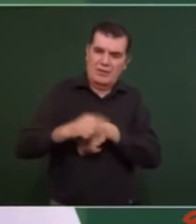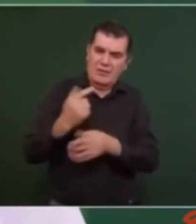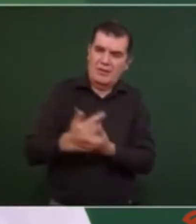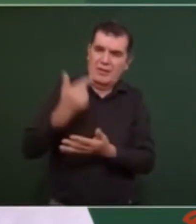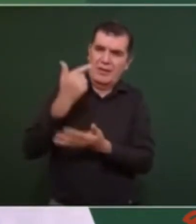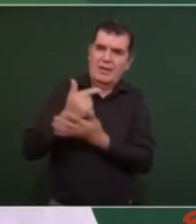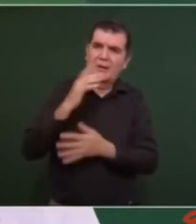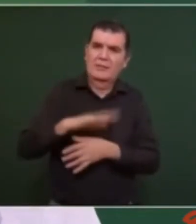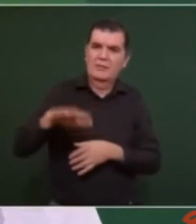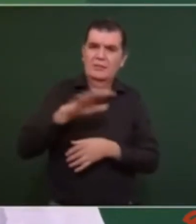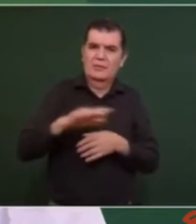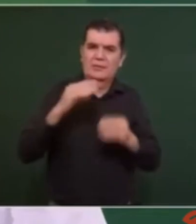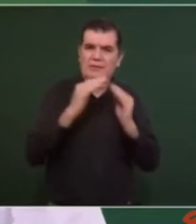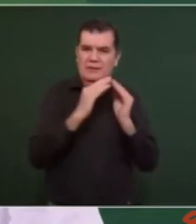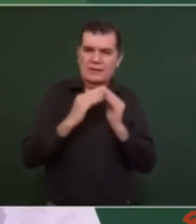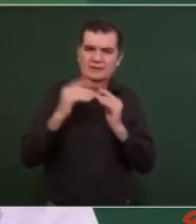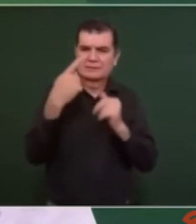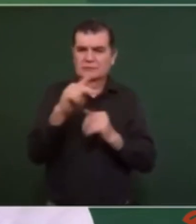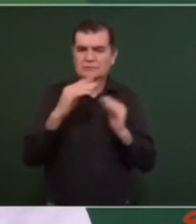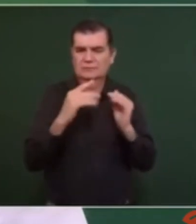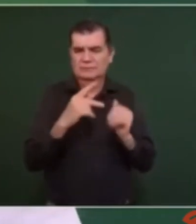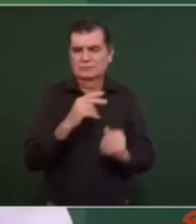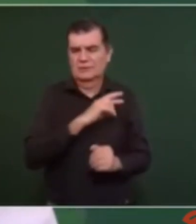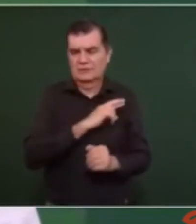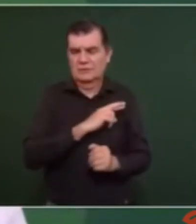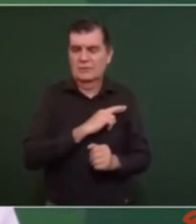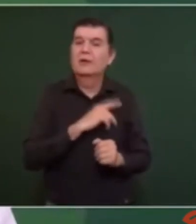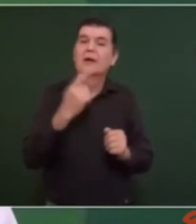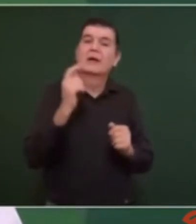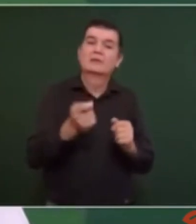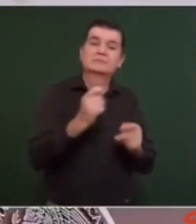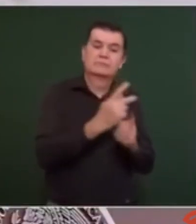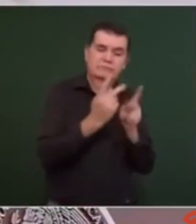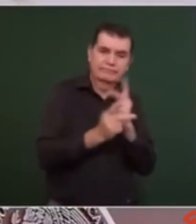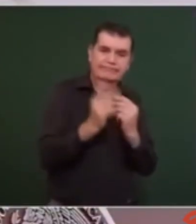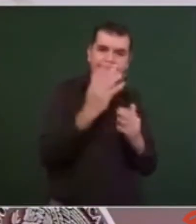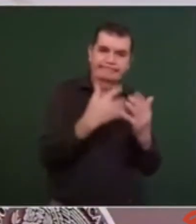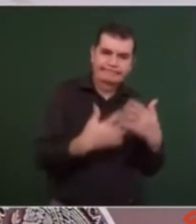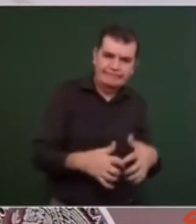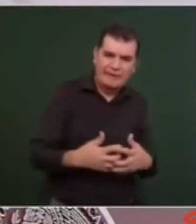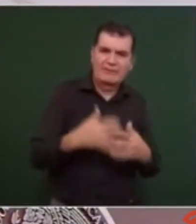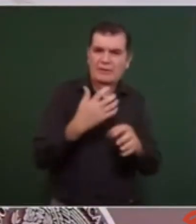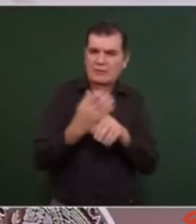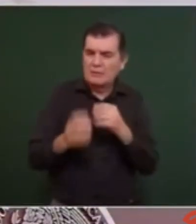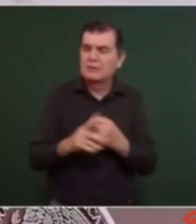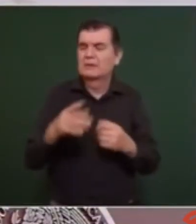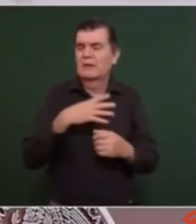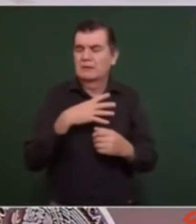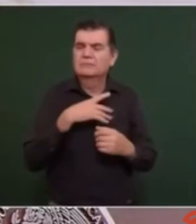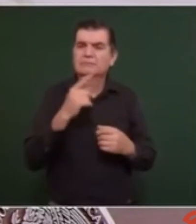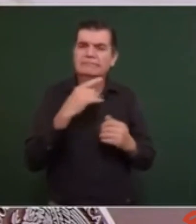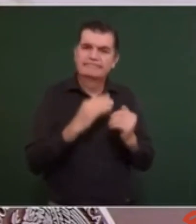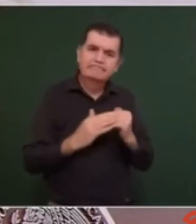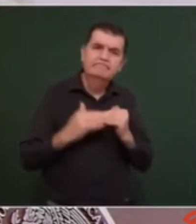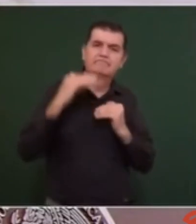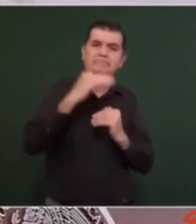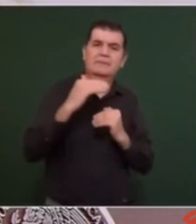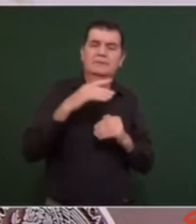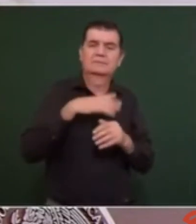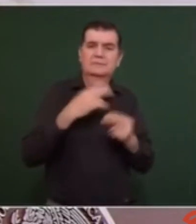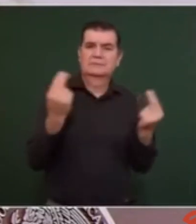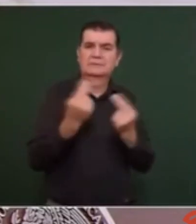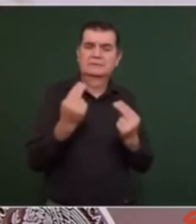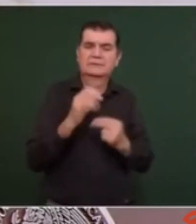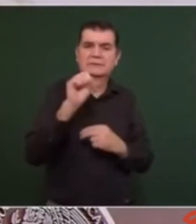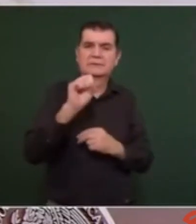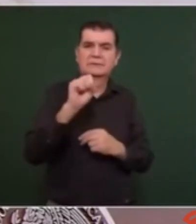en su infraestructura partícula. En los sectores productivos, se espera un incremento de la demanda